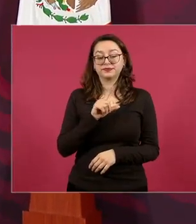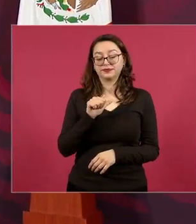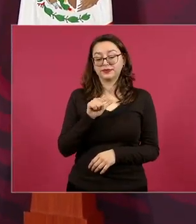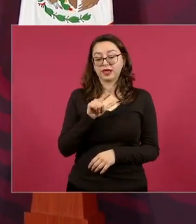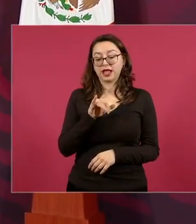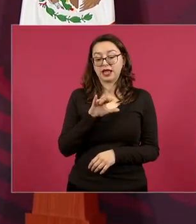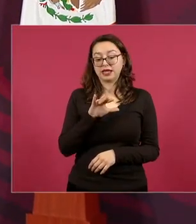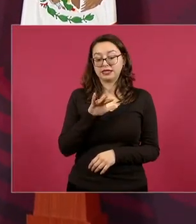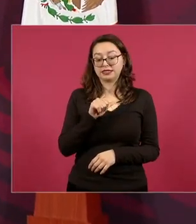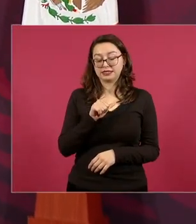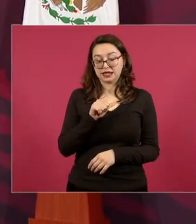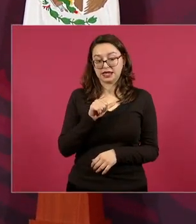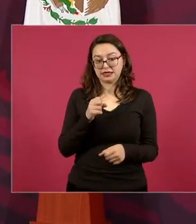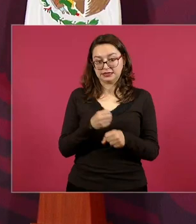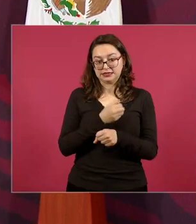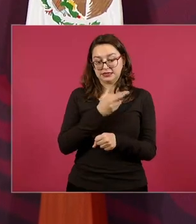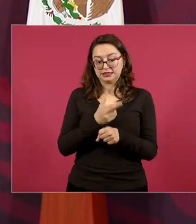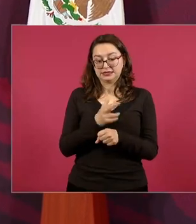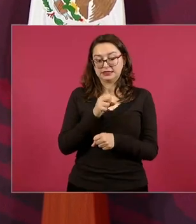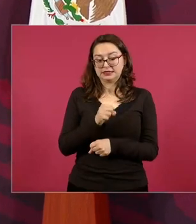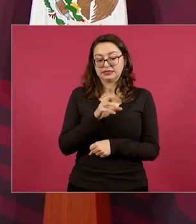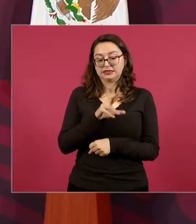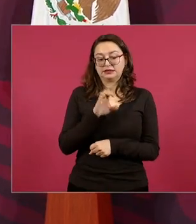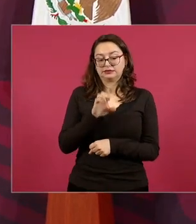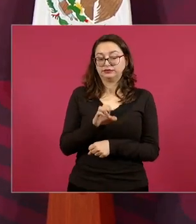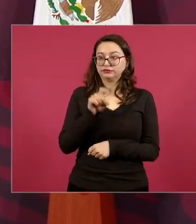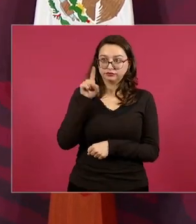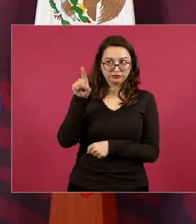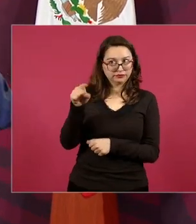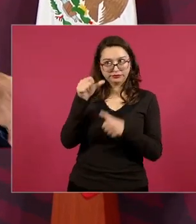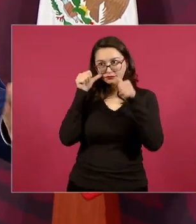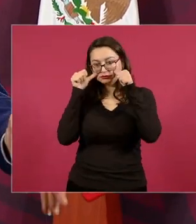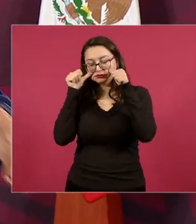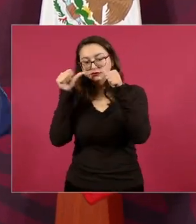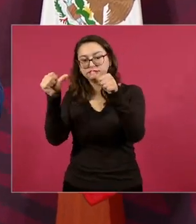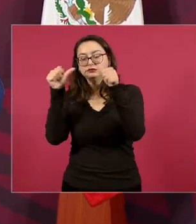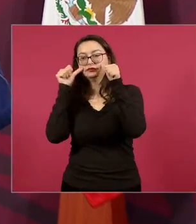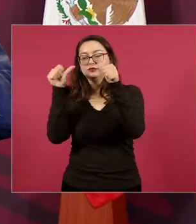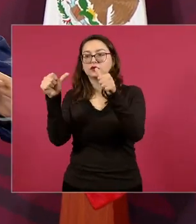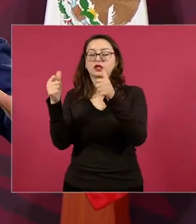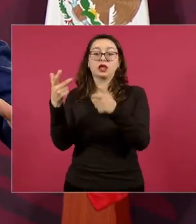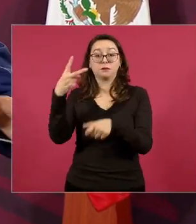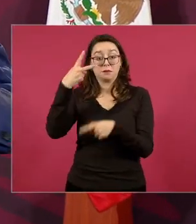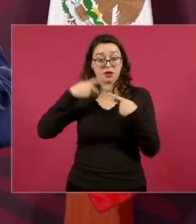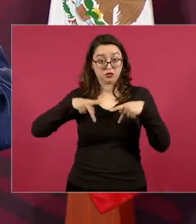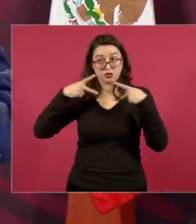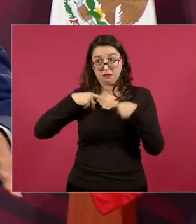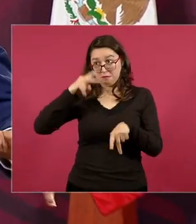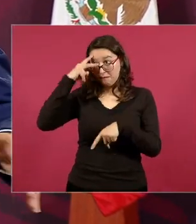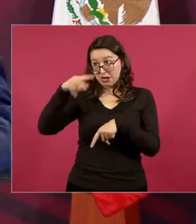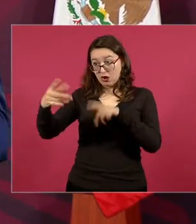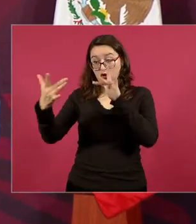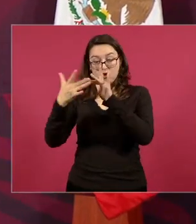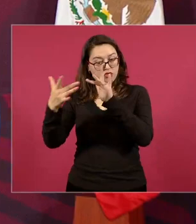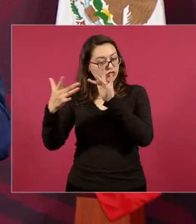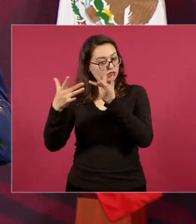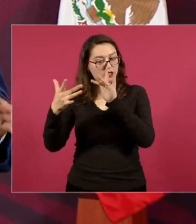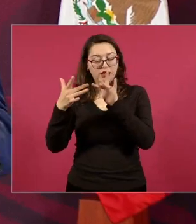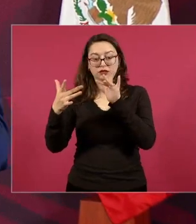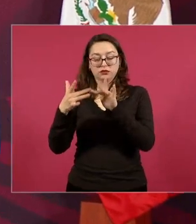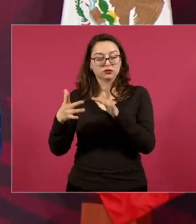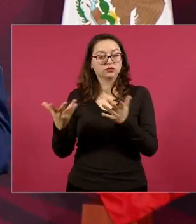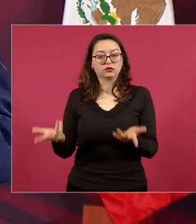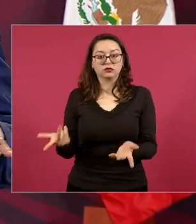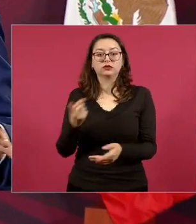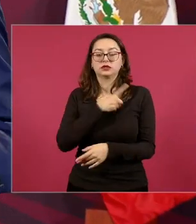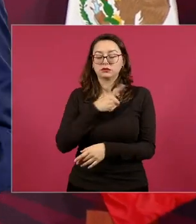Darce y hay comunicación con familiares o sea se está haciendo el trabajo pero vamos a esperarnos celebro